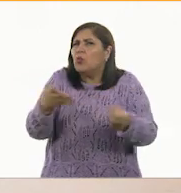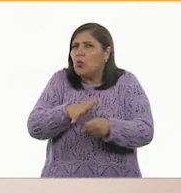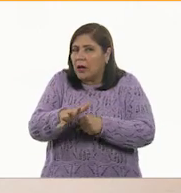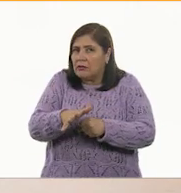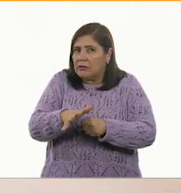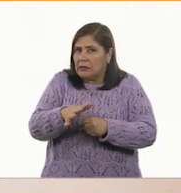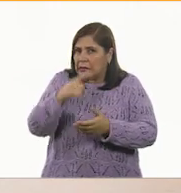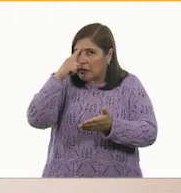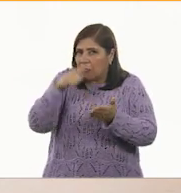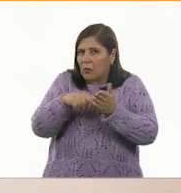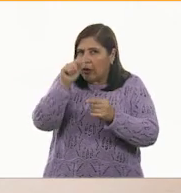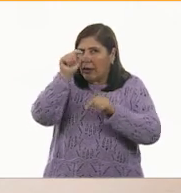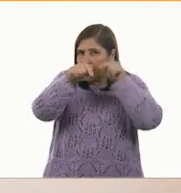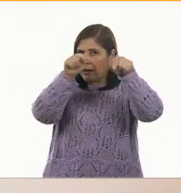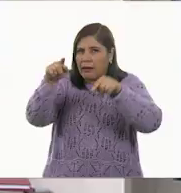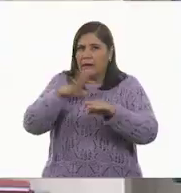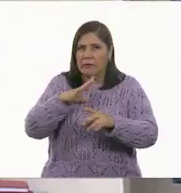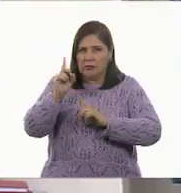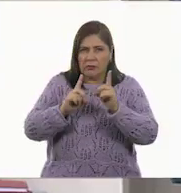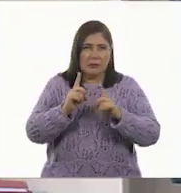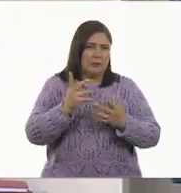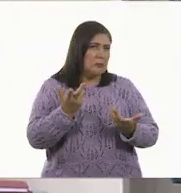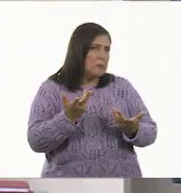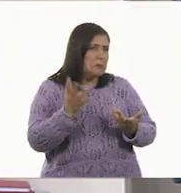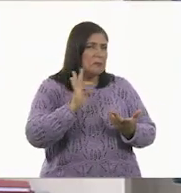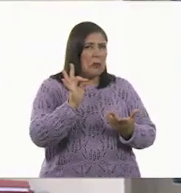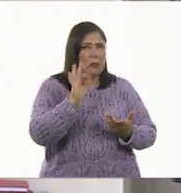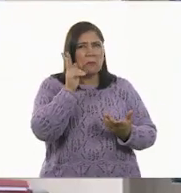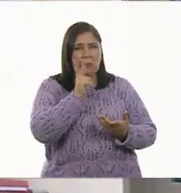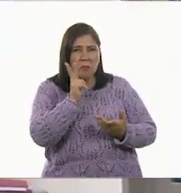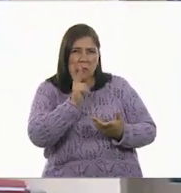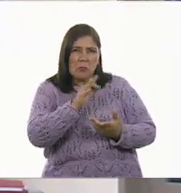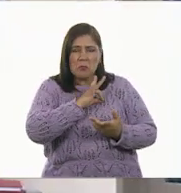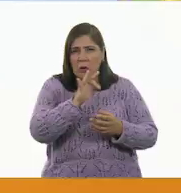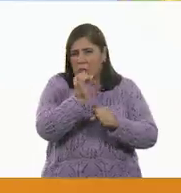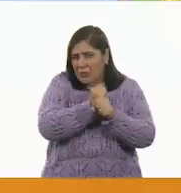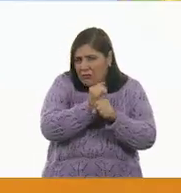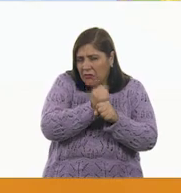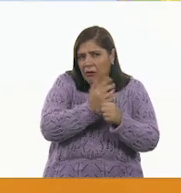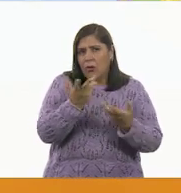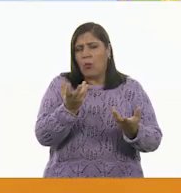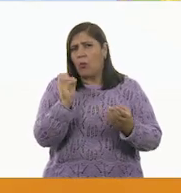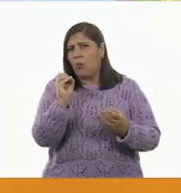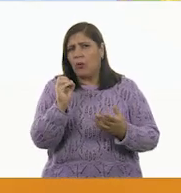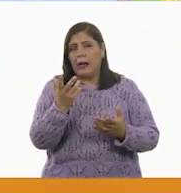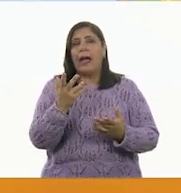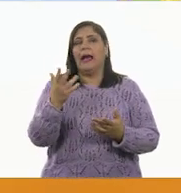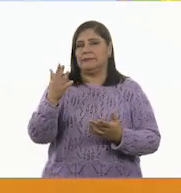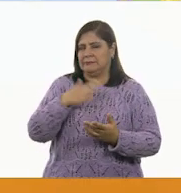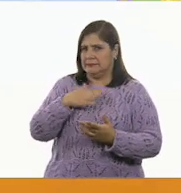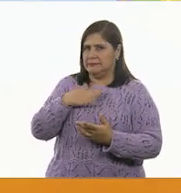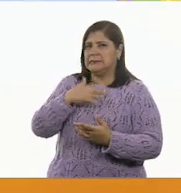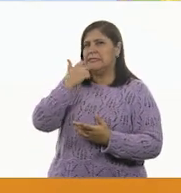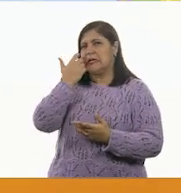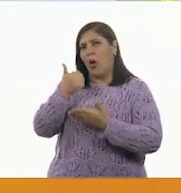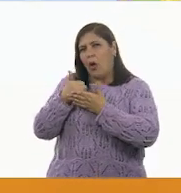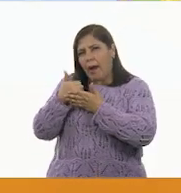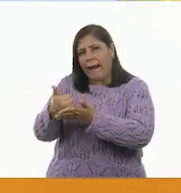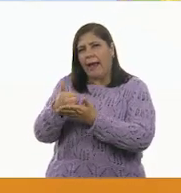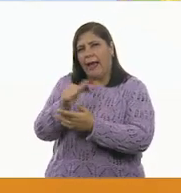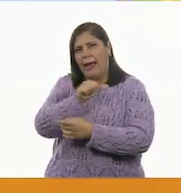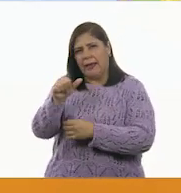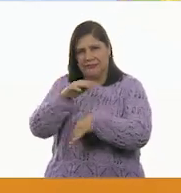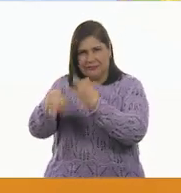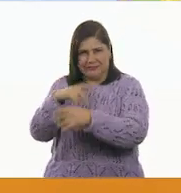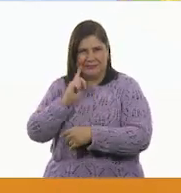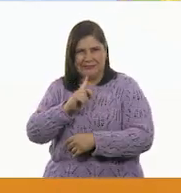tienen dudas, ¿no? ¿Existe manera de que lo averigüemos o que tengamos una mejor idea? Claro. Bueno, a mí me gustaría ayudarlos a todos y a todas